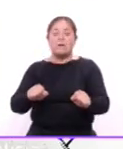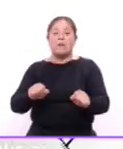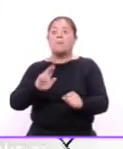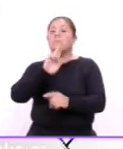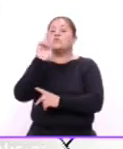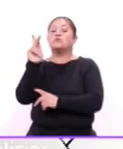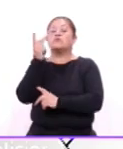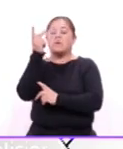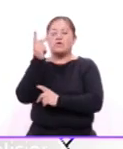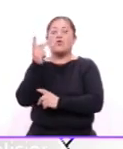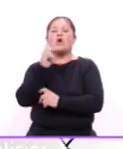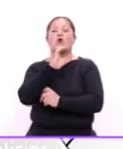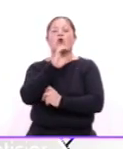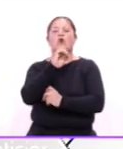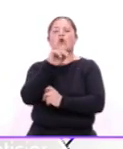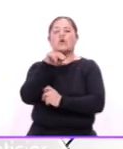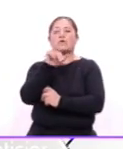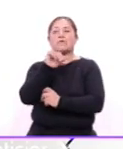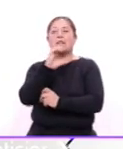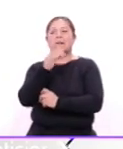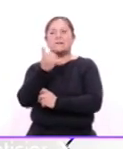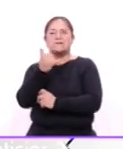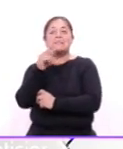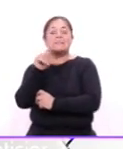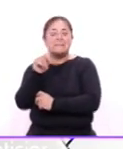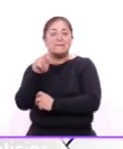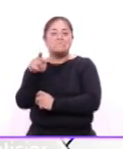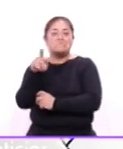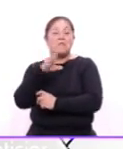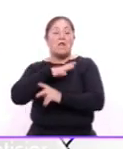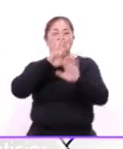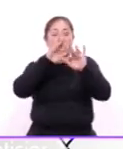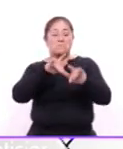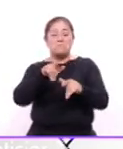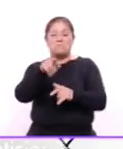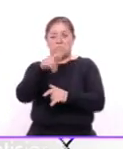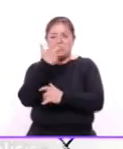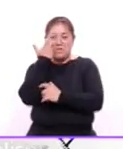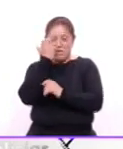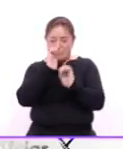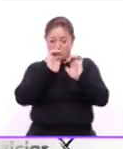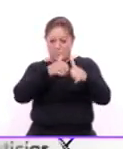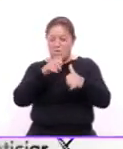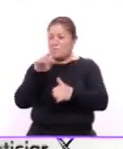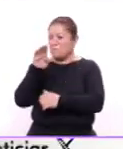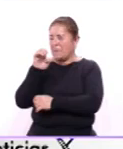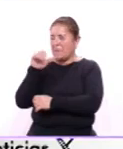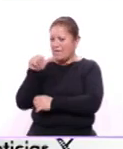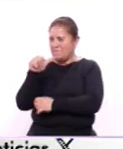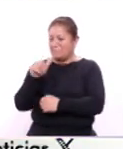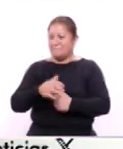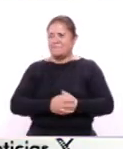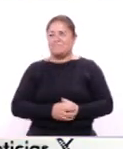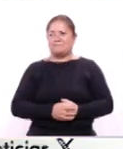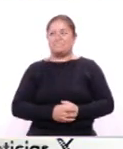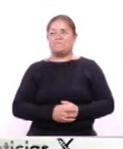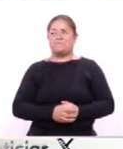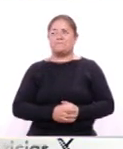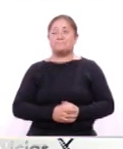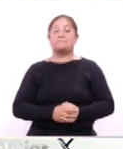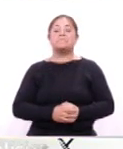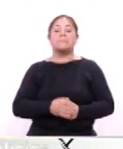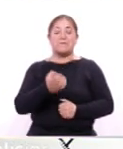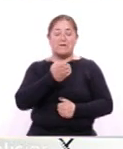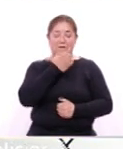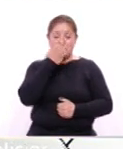la CONACYT mucha atención pues le quiero comentar que hay una convocatoria para obtener beca El colegio